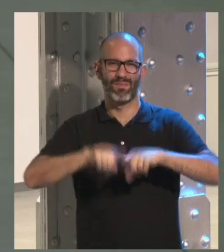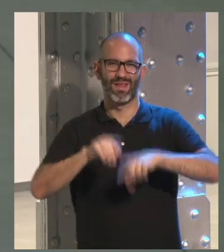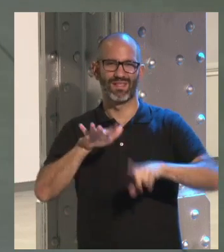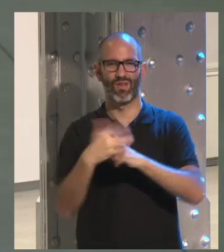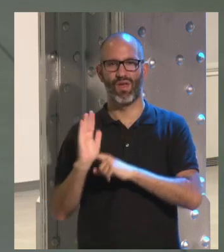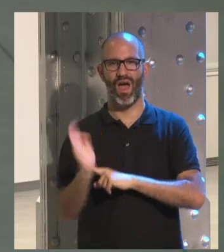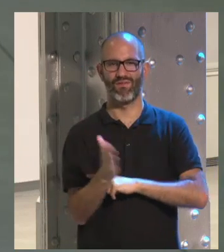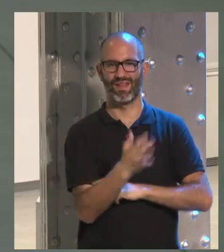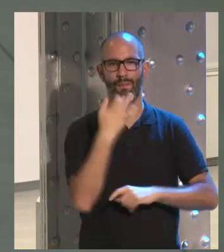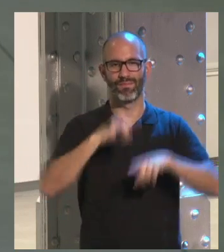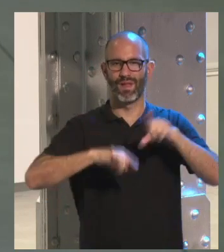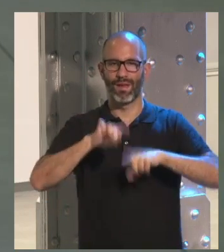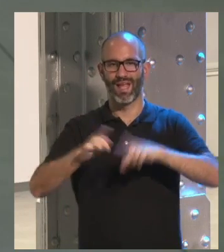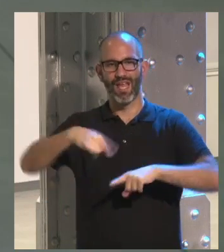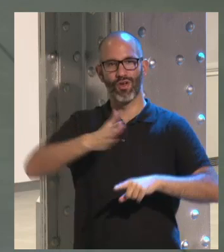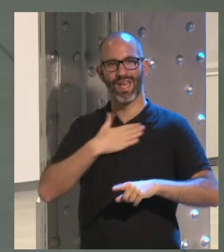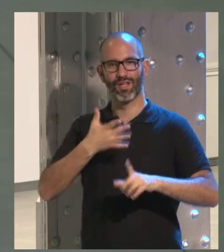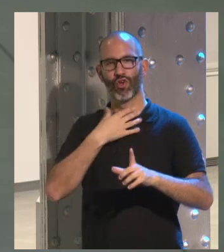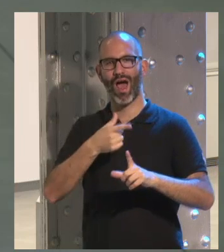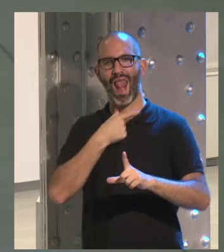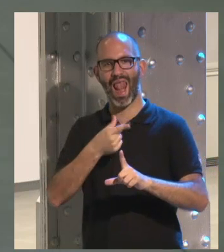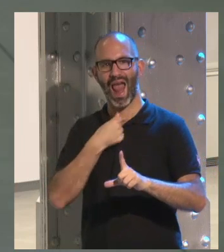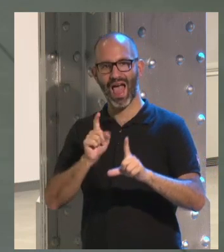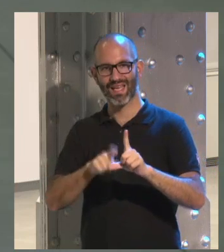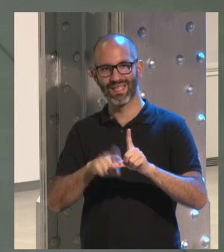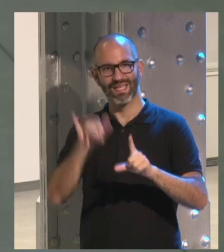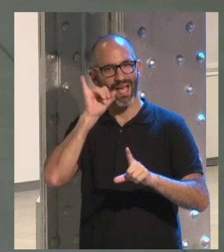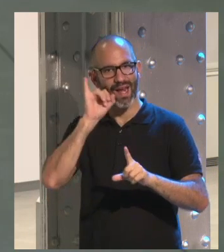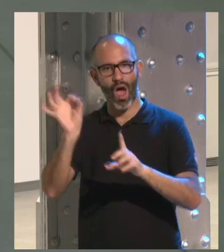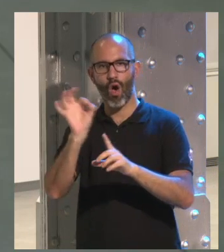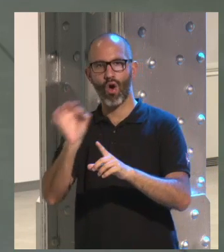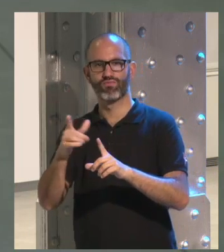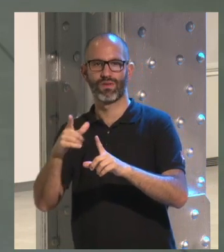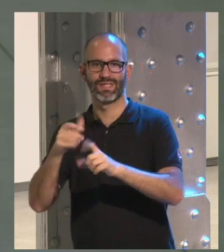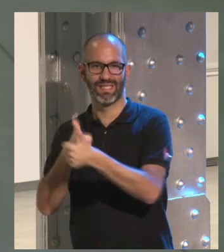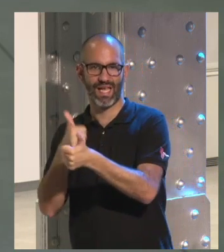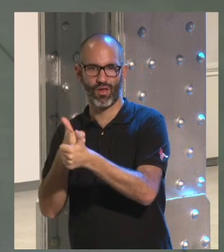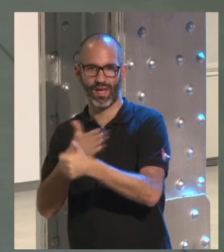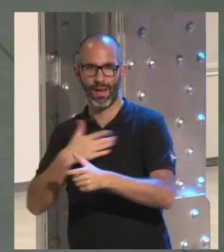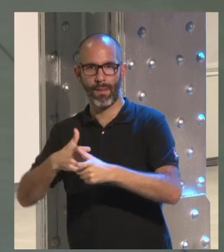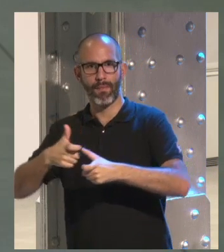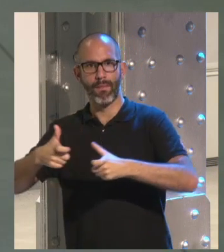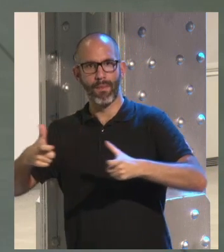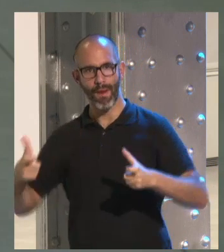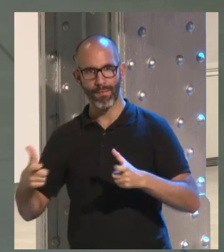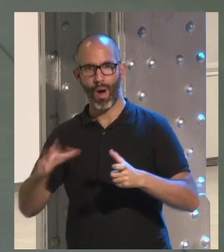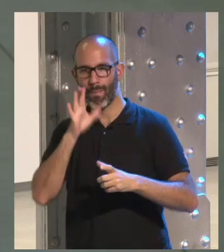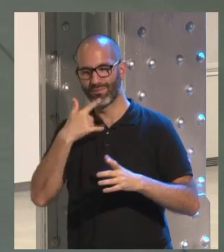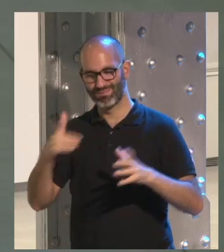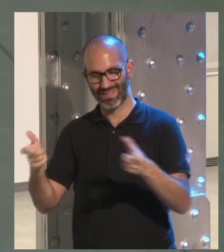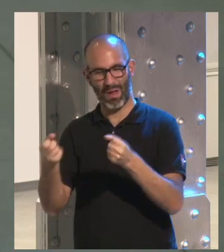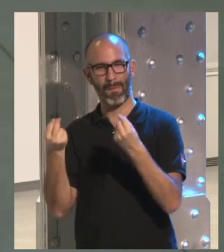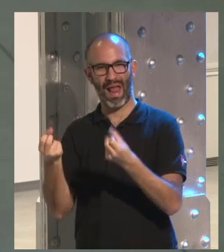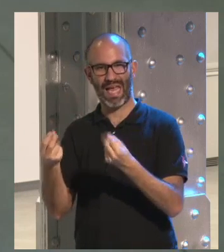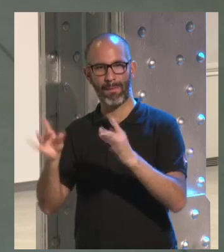con tal de tener muchos seguidores y muchos likes en Instagram o en cualquier otra red social entonces intentas descubrirles que